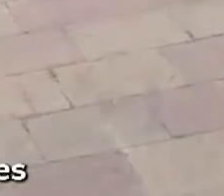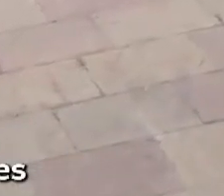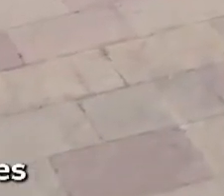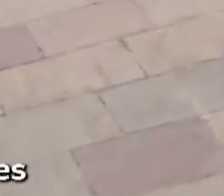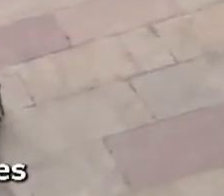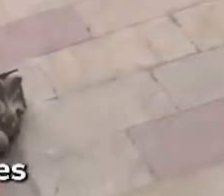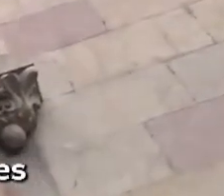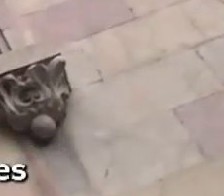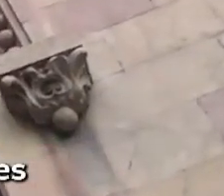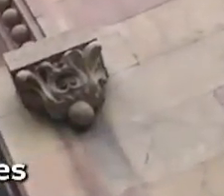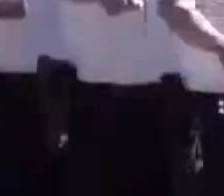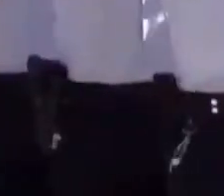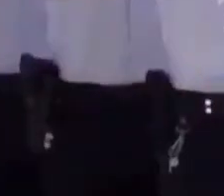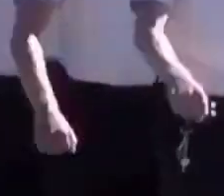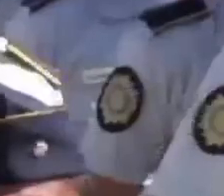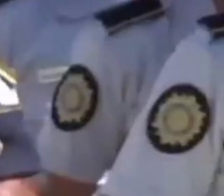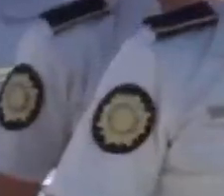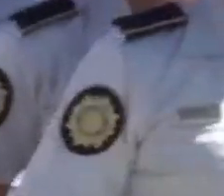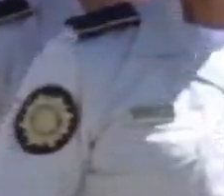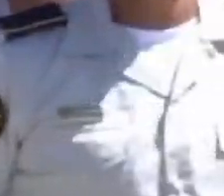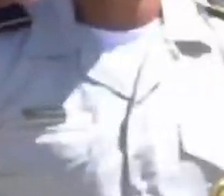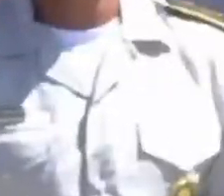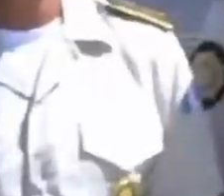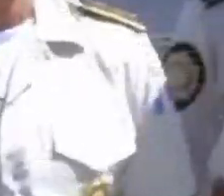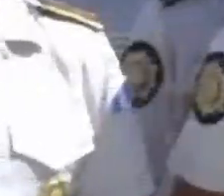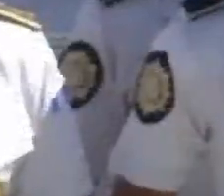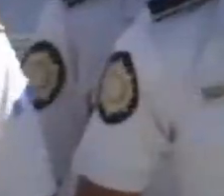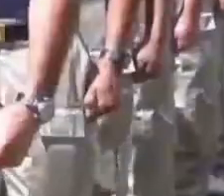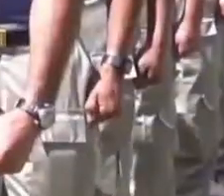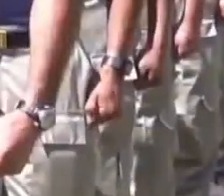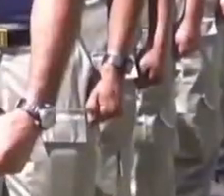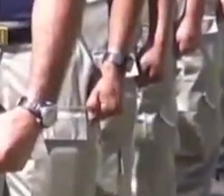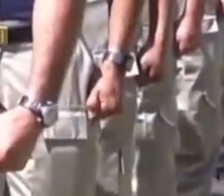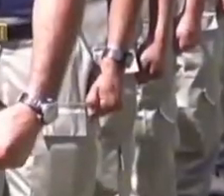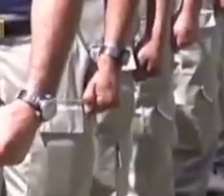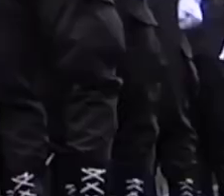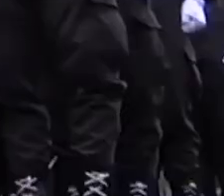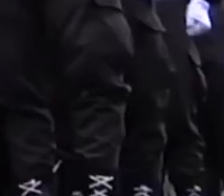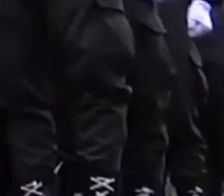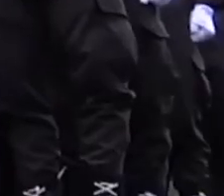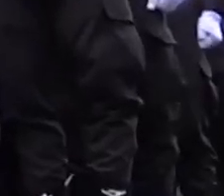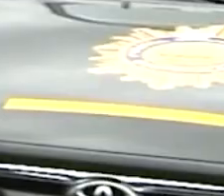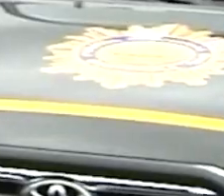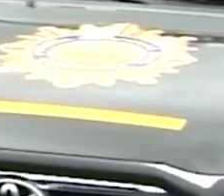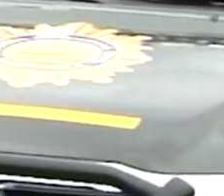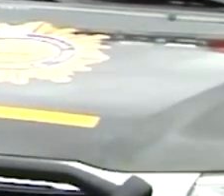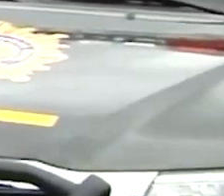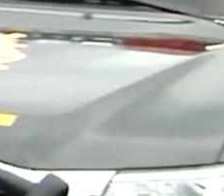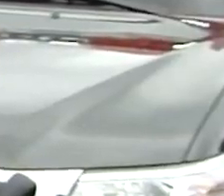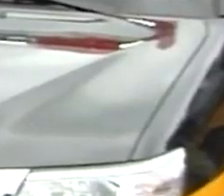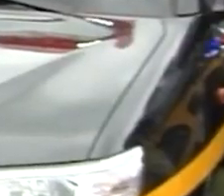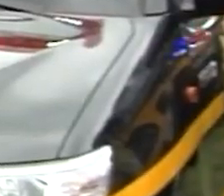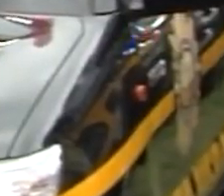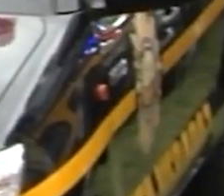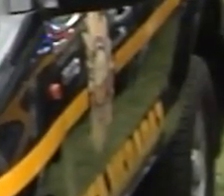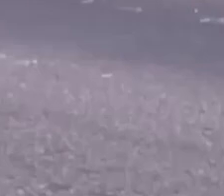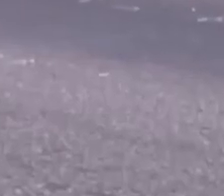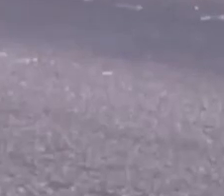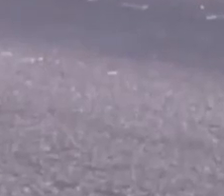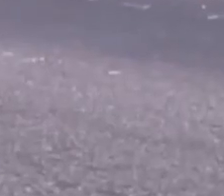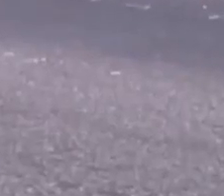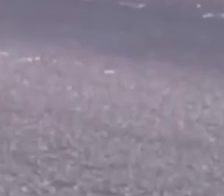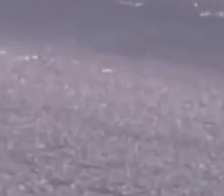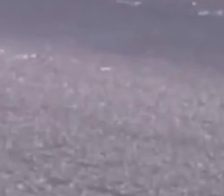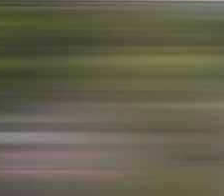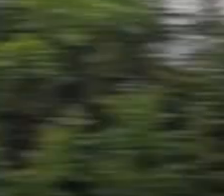millones de quetzales al ministerio de gobernación para fortalecer la presencia policial en el territorio nacional y contar con fondos para reparar patrullas con el objetivo